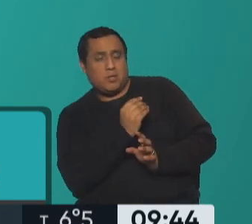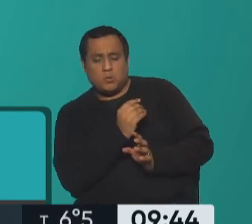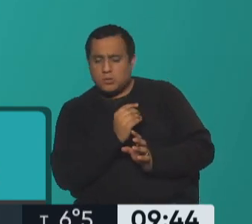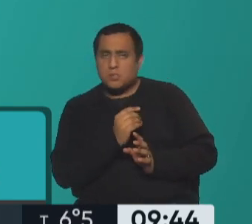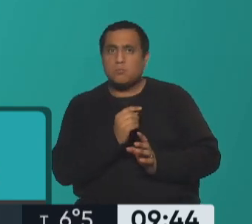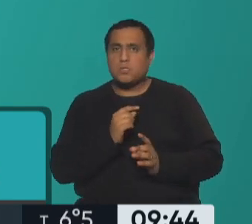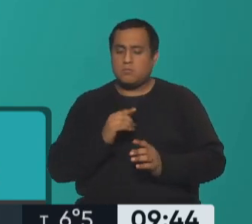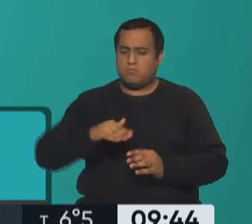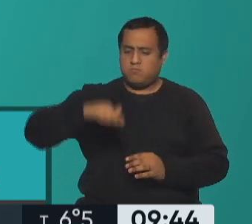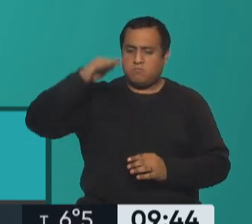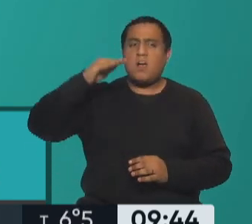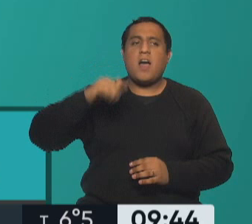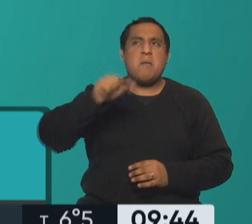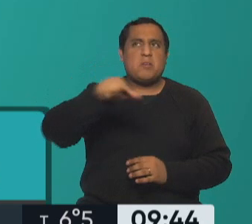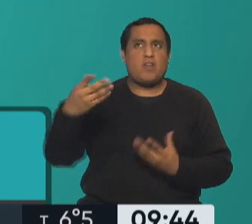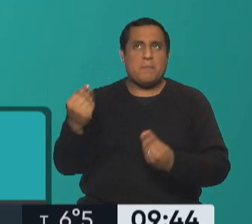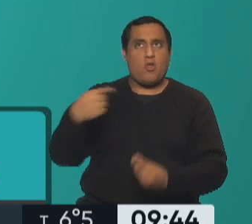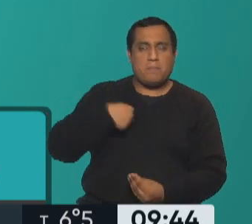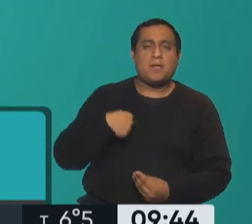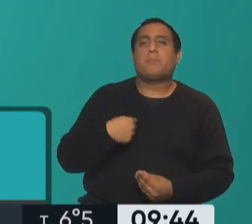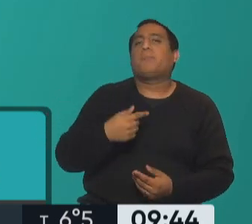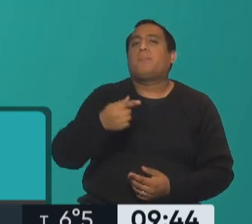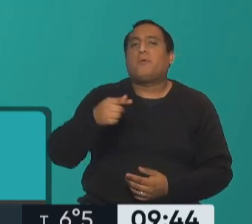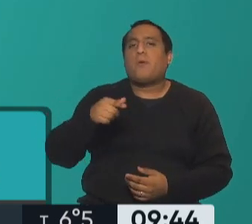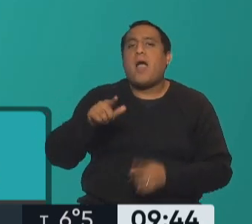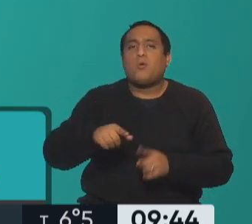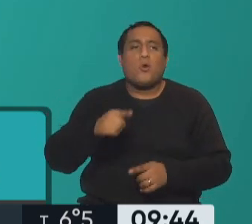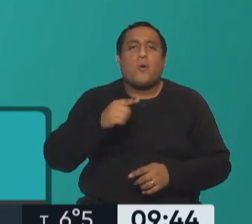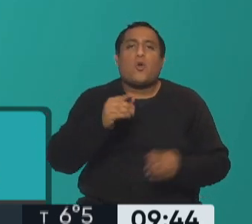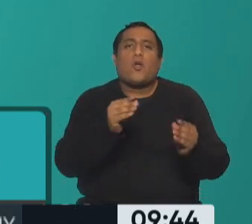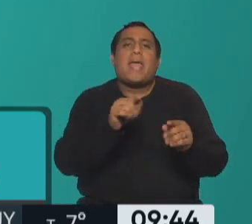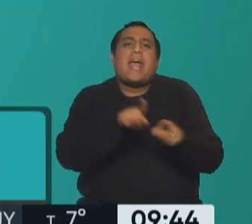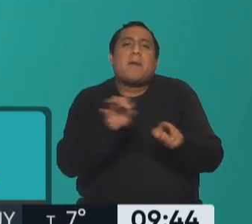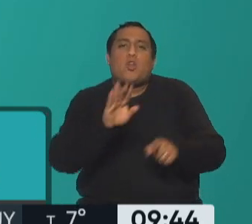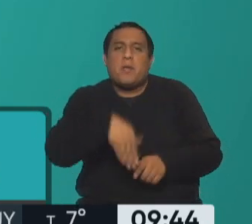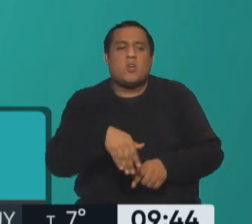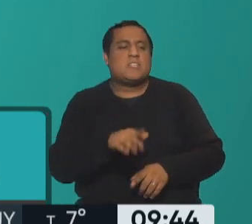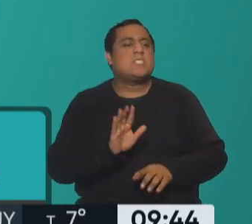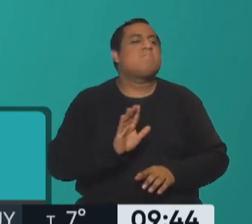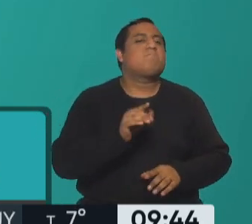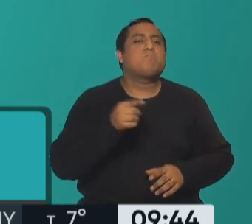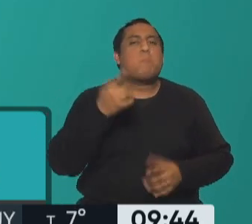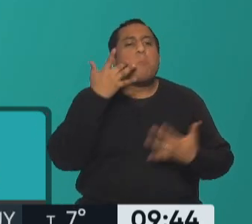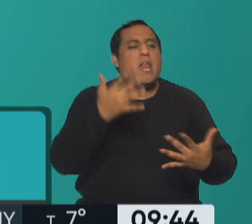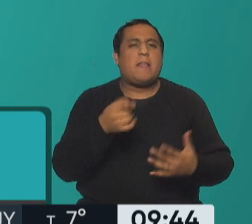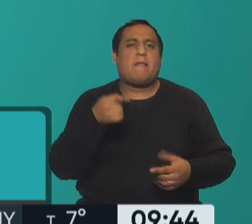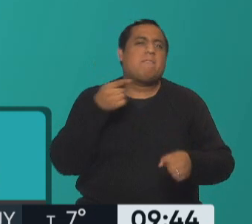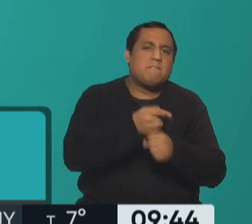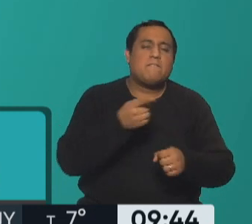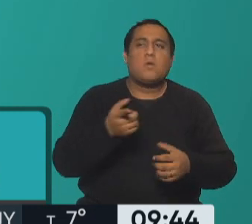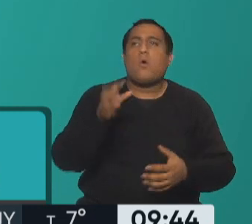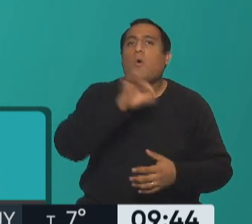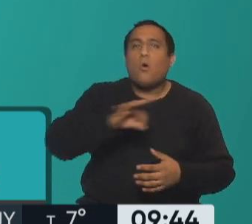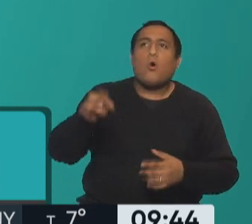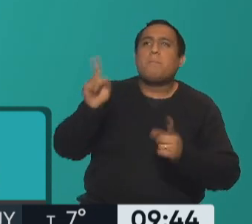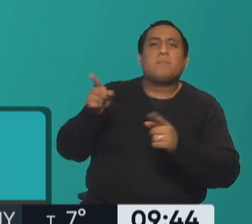de los casos donde los chicos molestan a los hermanos menores o por ahí molestan a los compañeros tienen que ver con esto, con que están trabajando algo que les pasa en su casa,